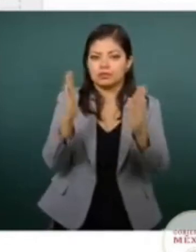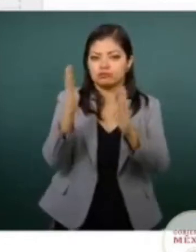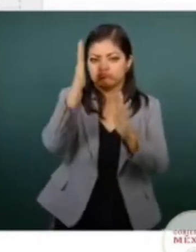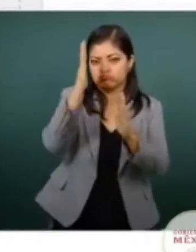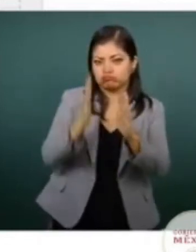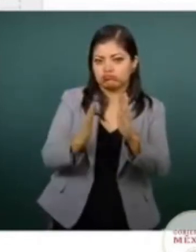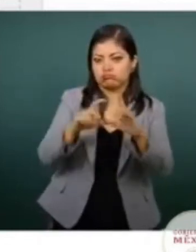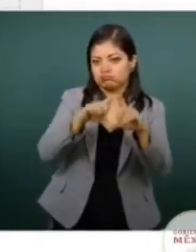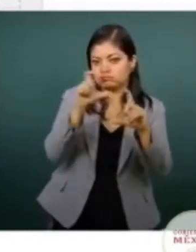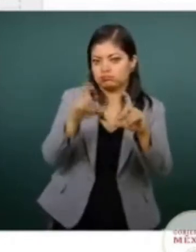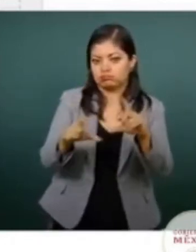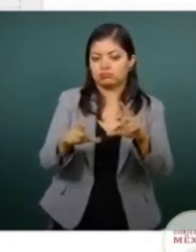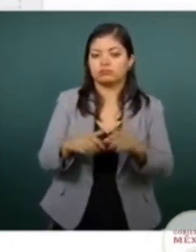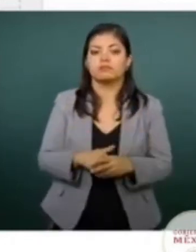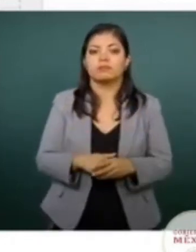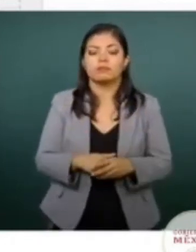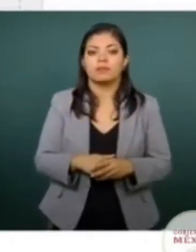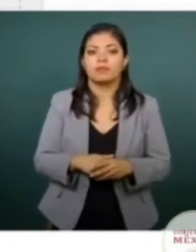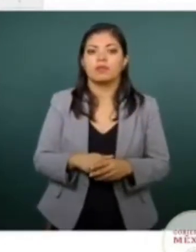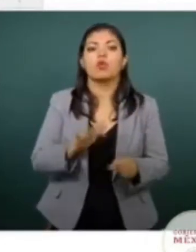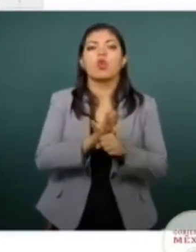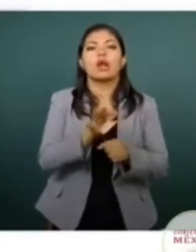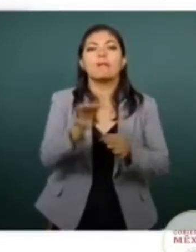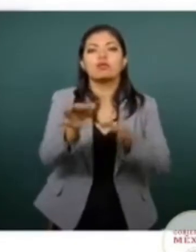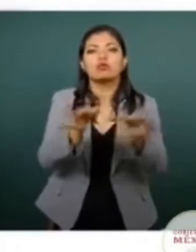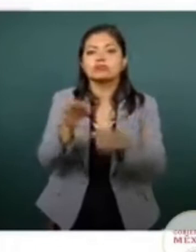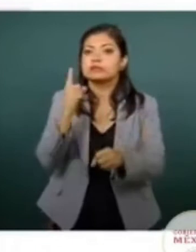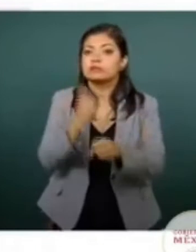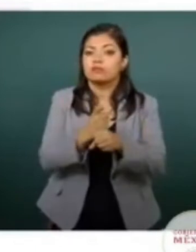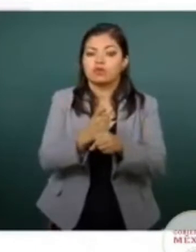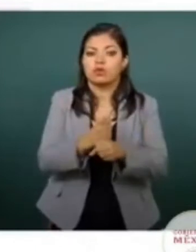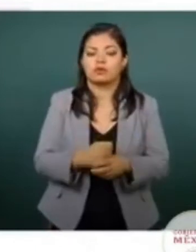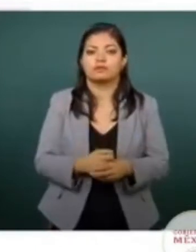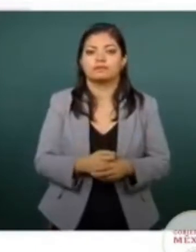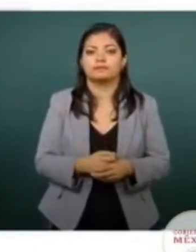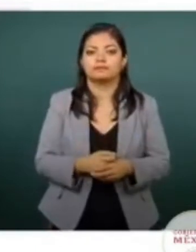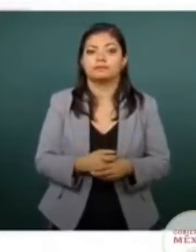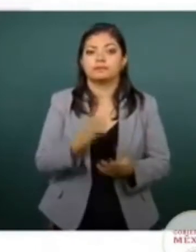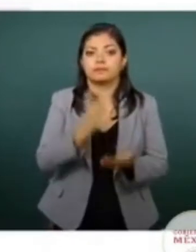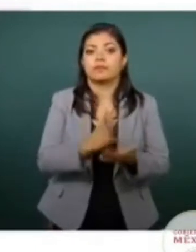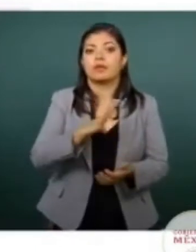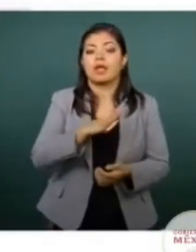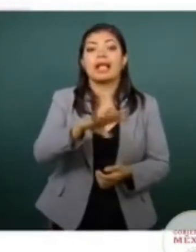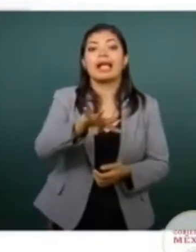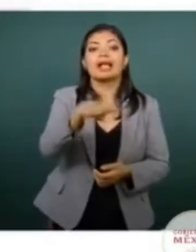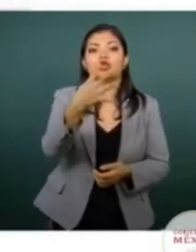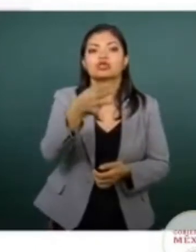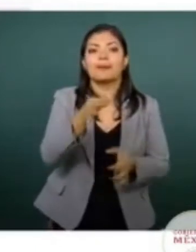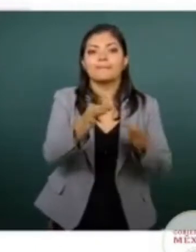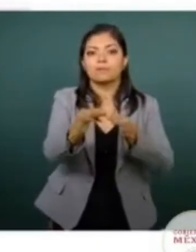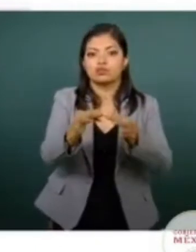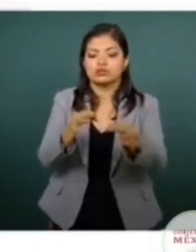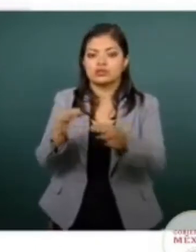Adelante. Los municipios con mayor incidencia. Se identificaron 14 municipios en donde hay